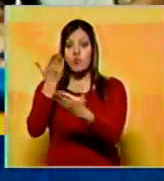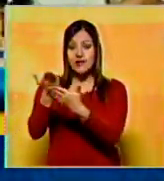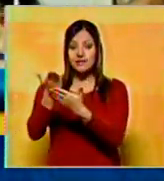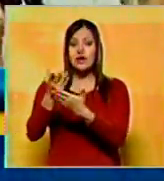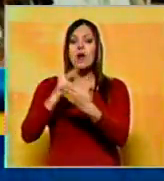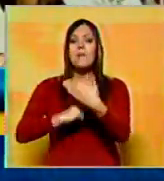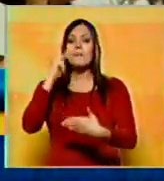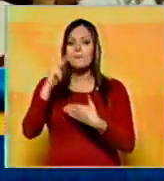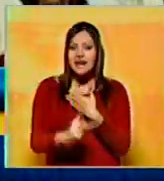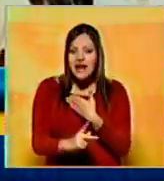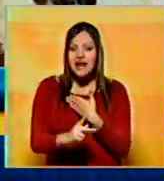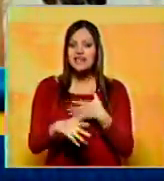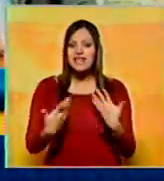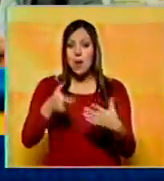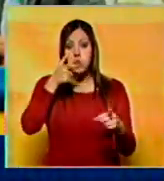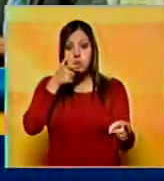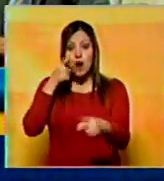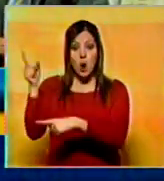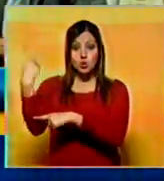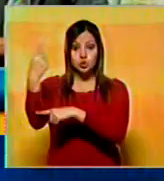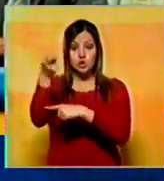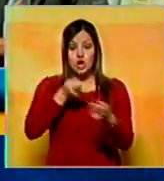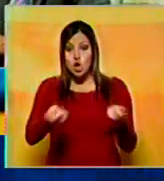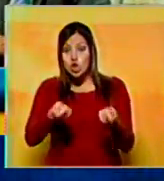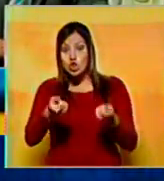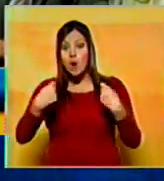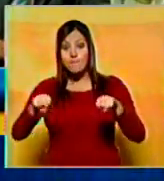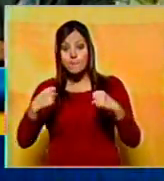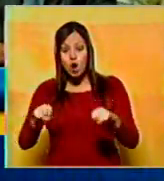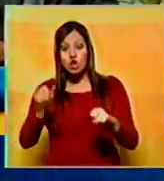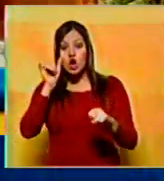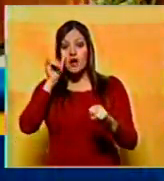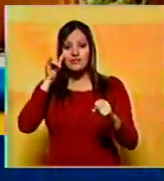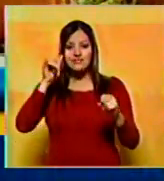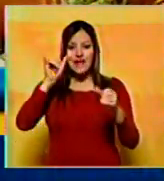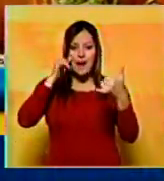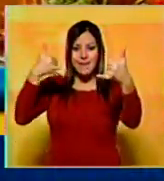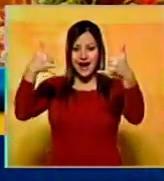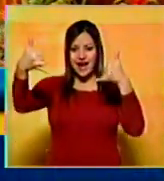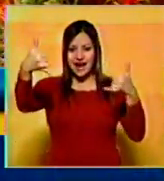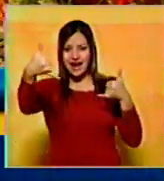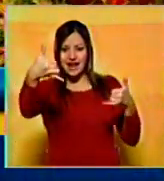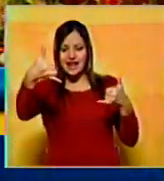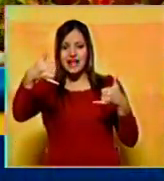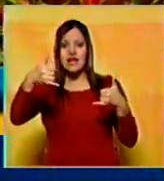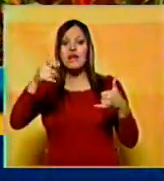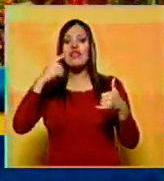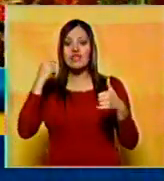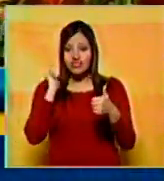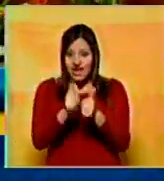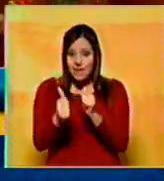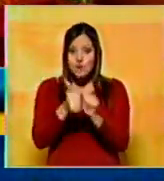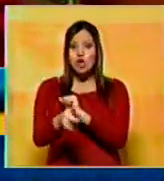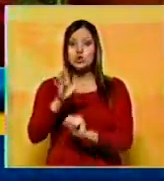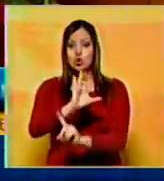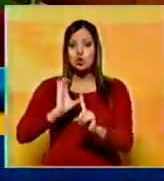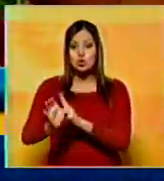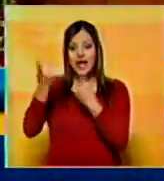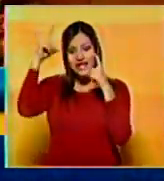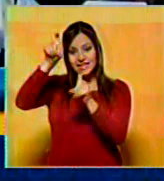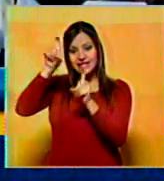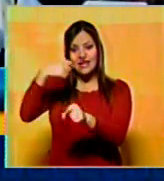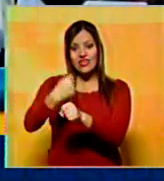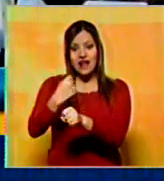Fénix. Comprende patrullaje aéreo, control de motorizados, cámaras de televigilancia, fomento del deporte y la cultura y formación en